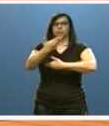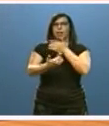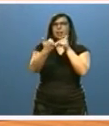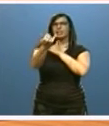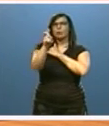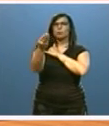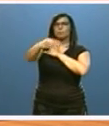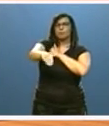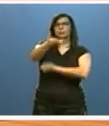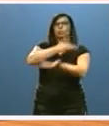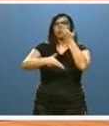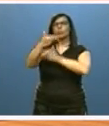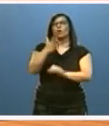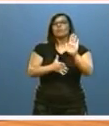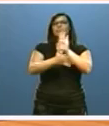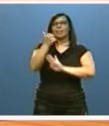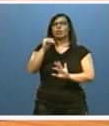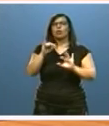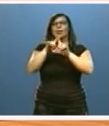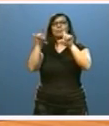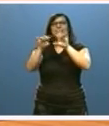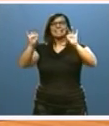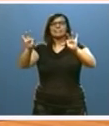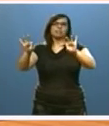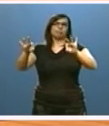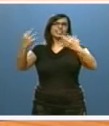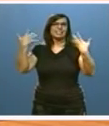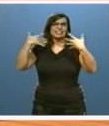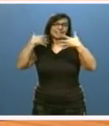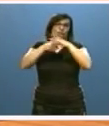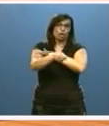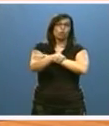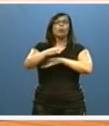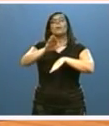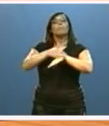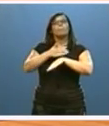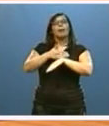colaboración con la Federación de Empresas de Inserción para apoyar la contratación de técnicos de acompañamiento social.